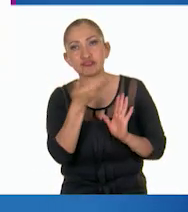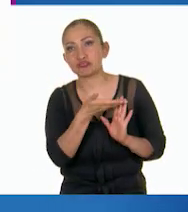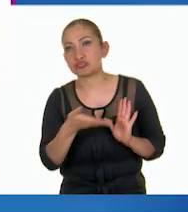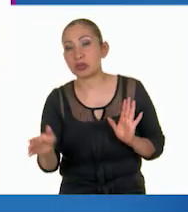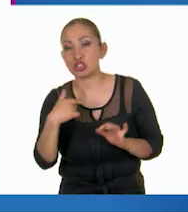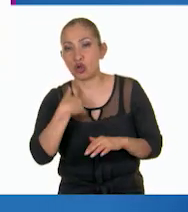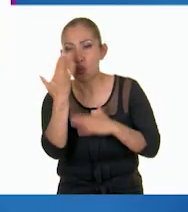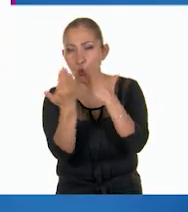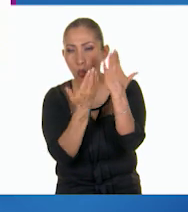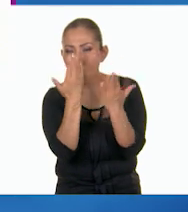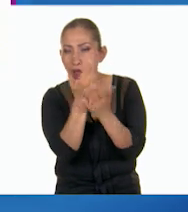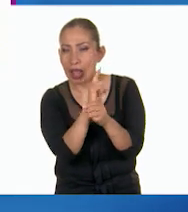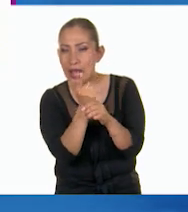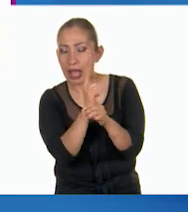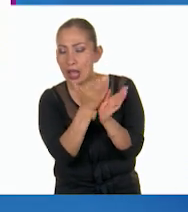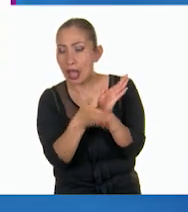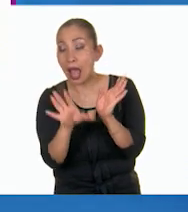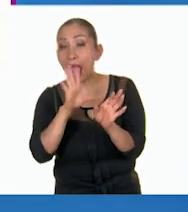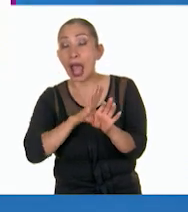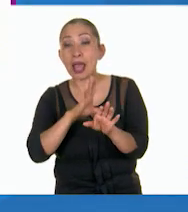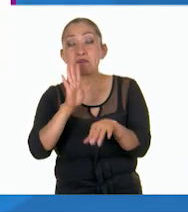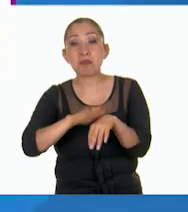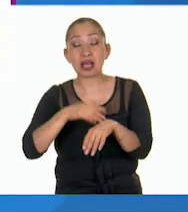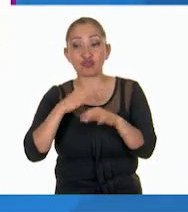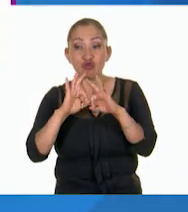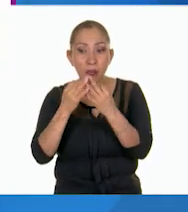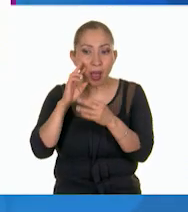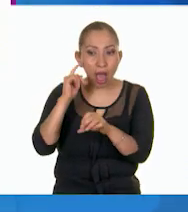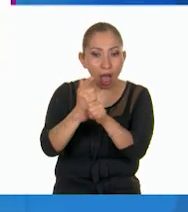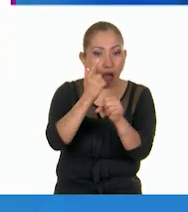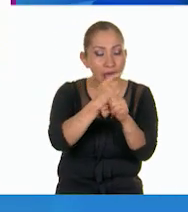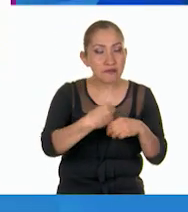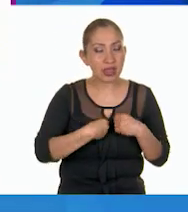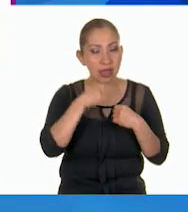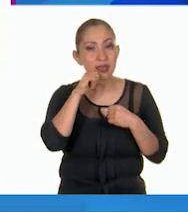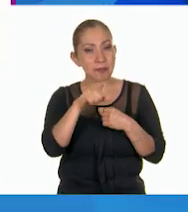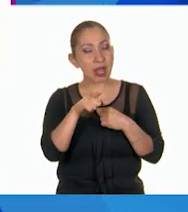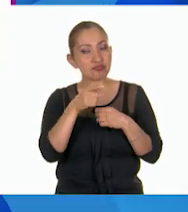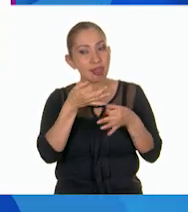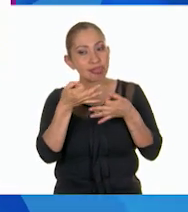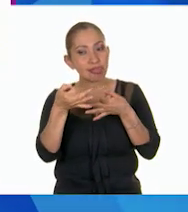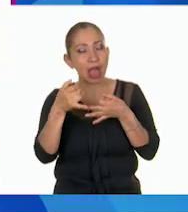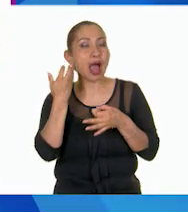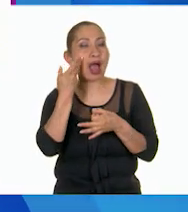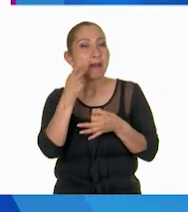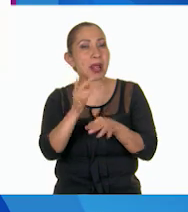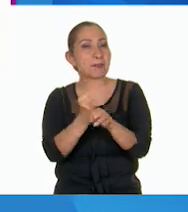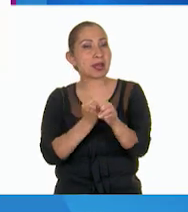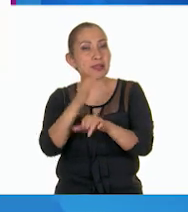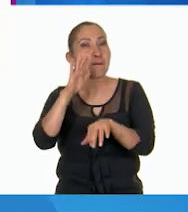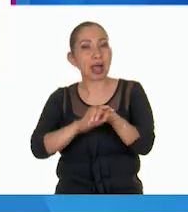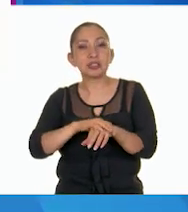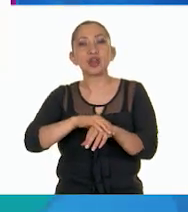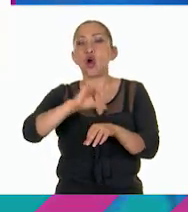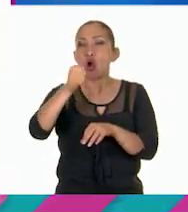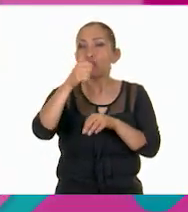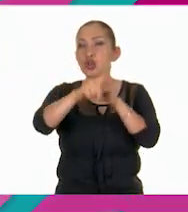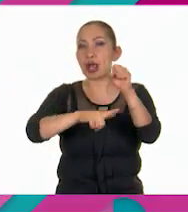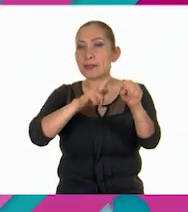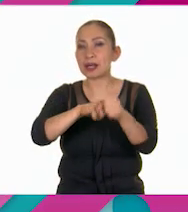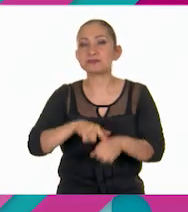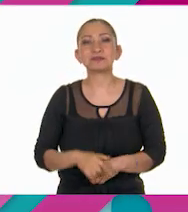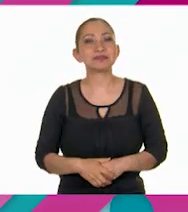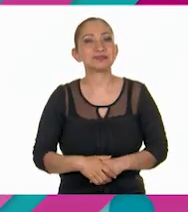de la carrera me di cuenta que hay más formas de vida, entonces también quise investigar más acerca de otros